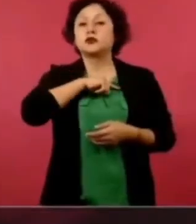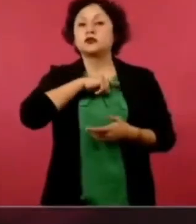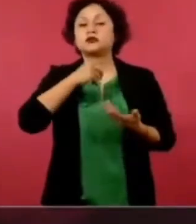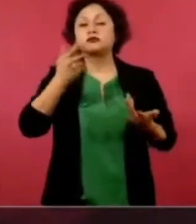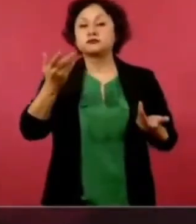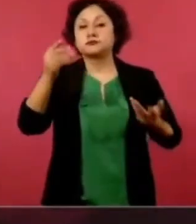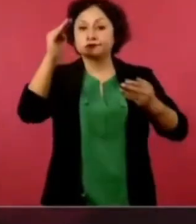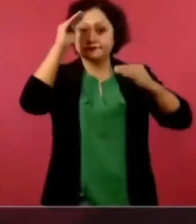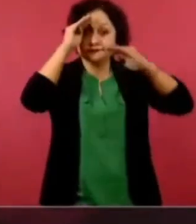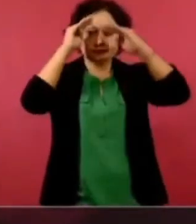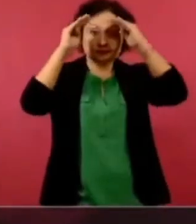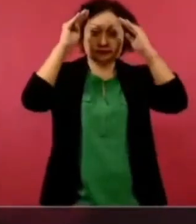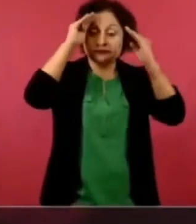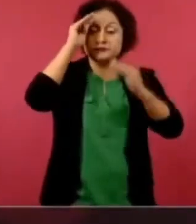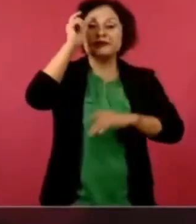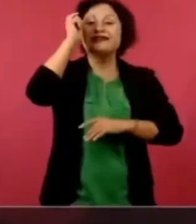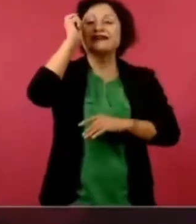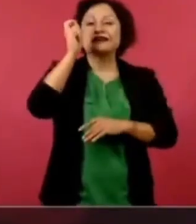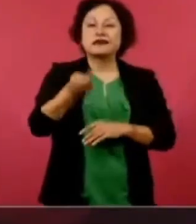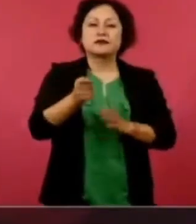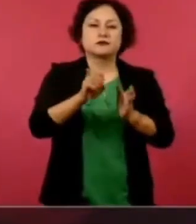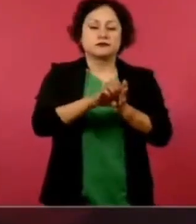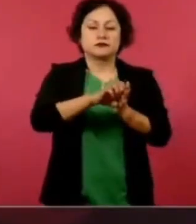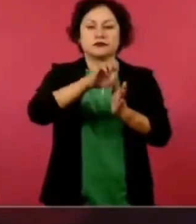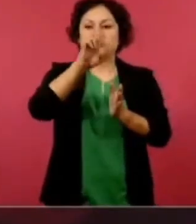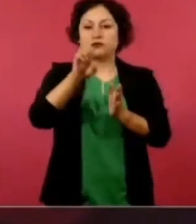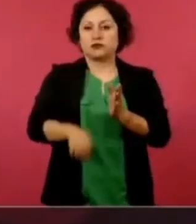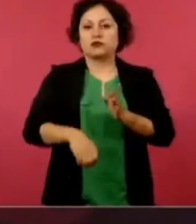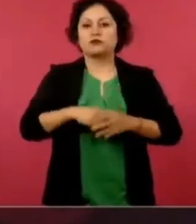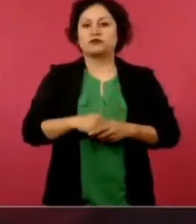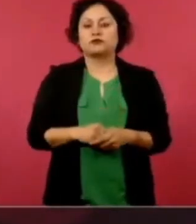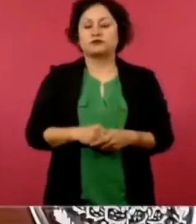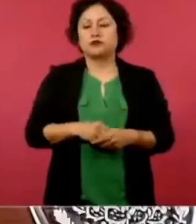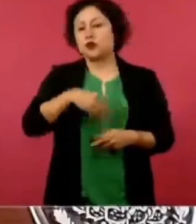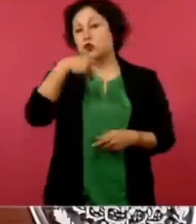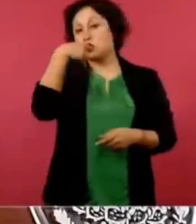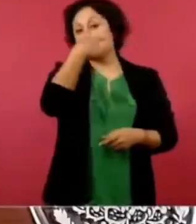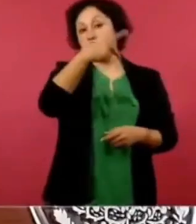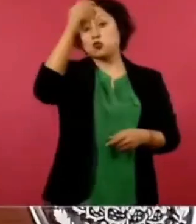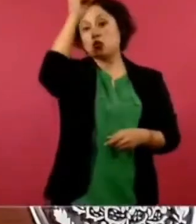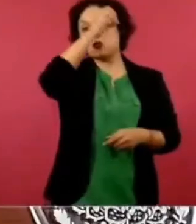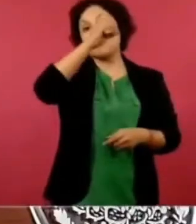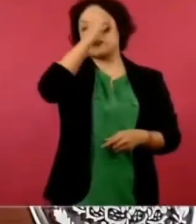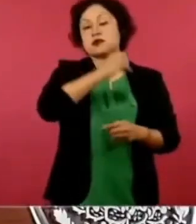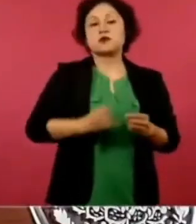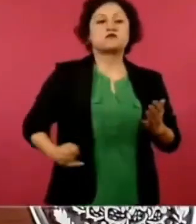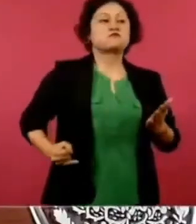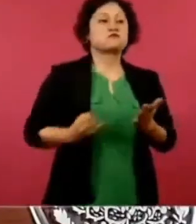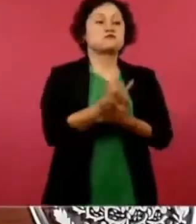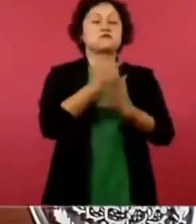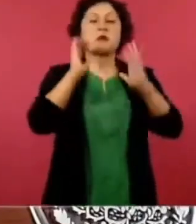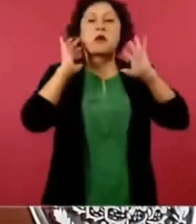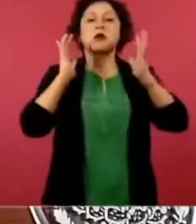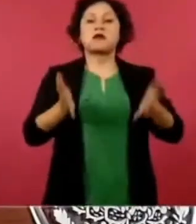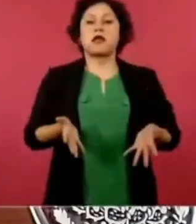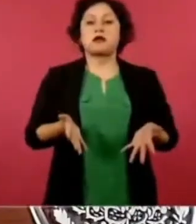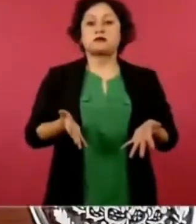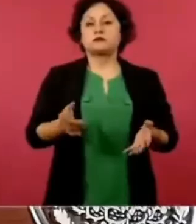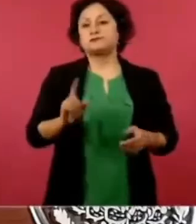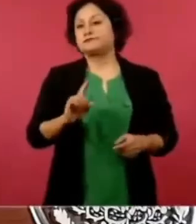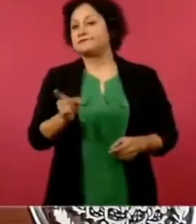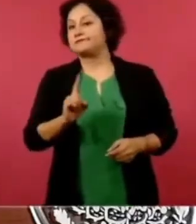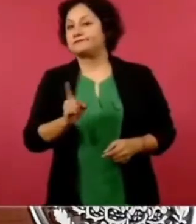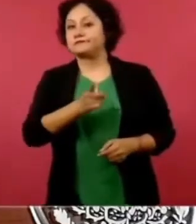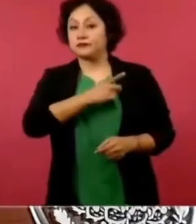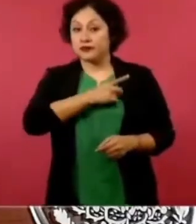se decide sobre una postura de este tipo debería de consultarse.